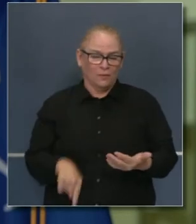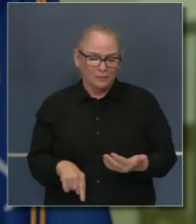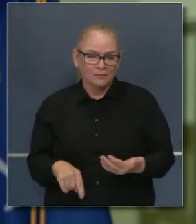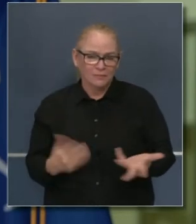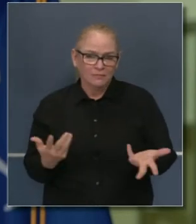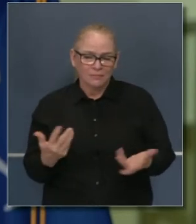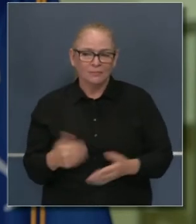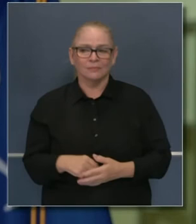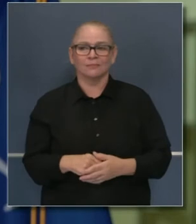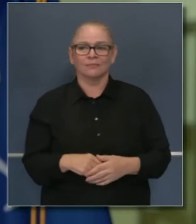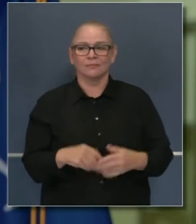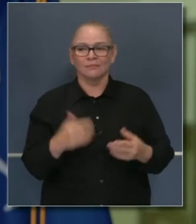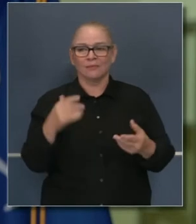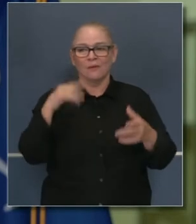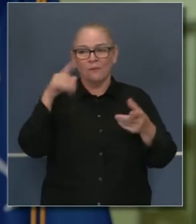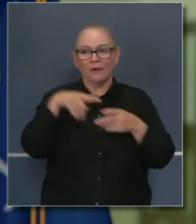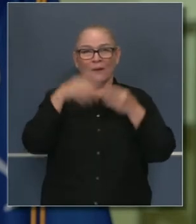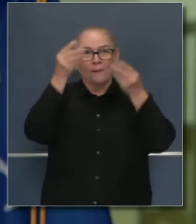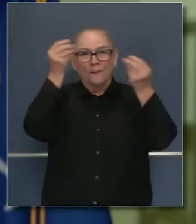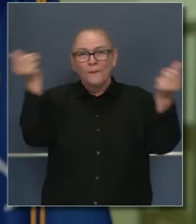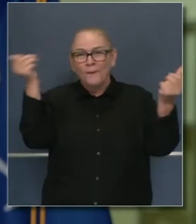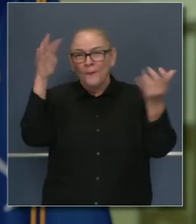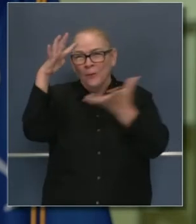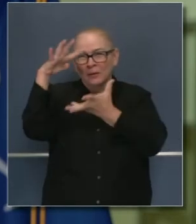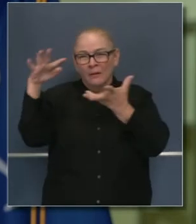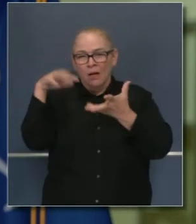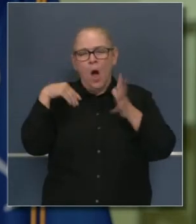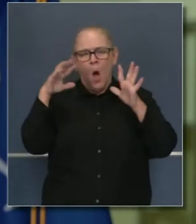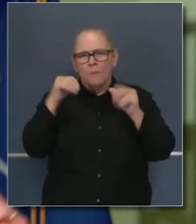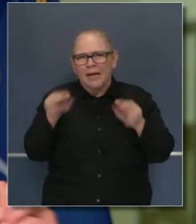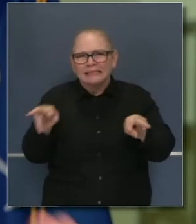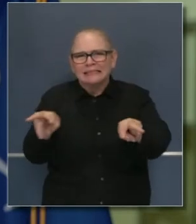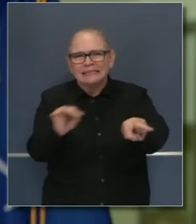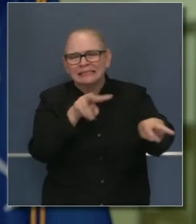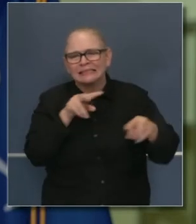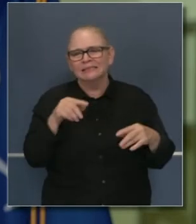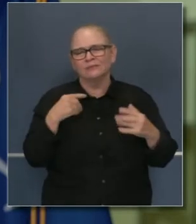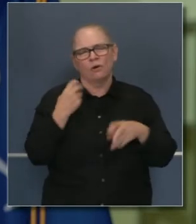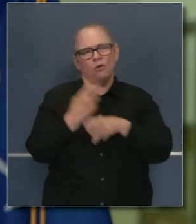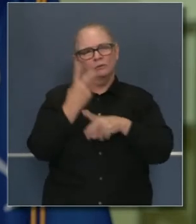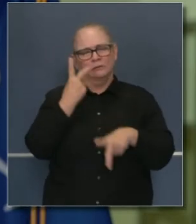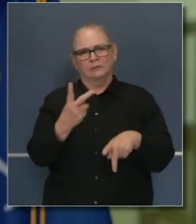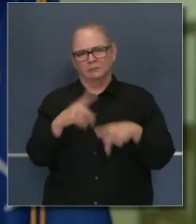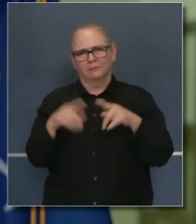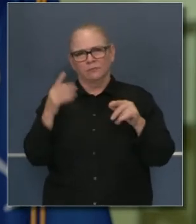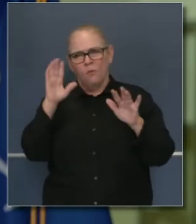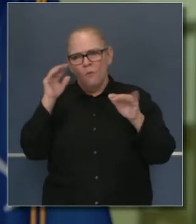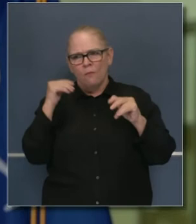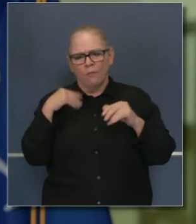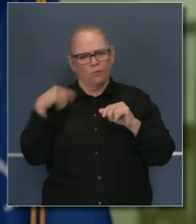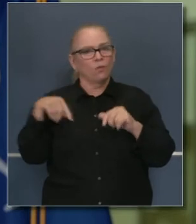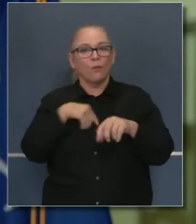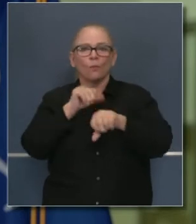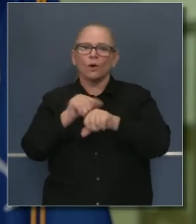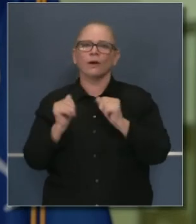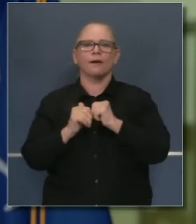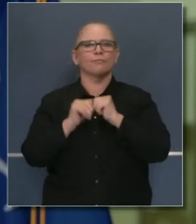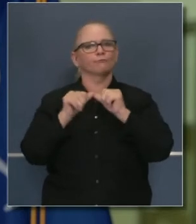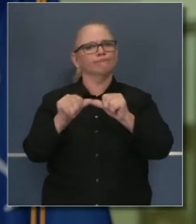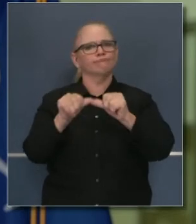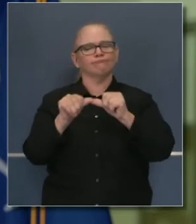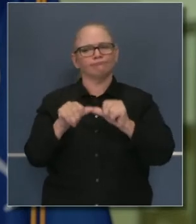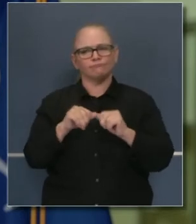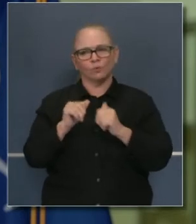desaparecer el humo, veremos el reconocimiento que se está haciendo a través del estado con ayuda nacional